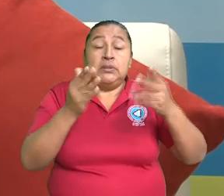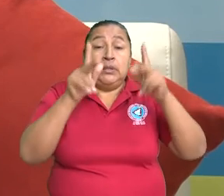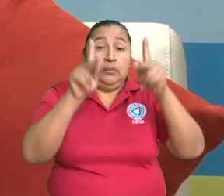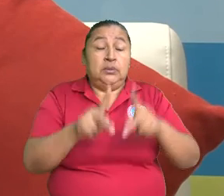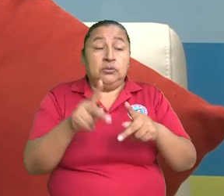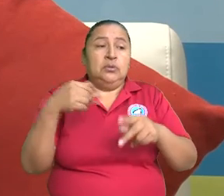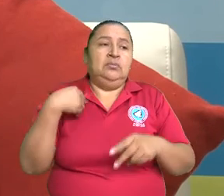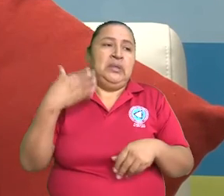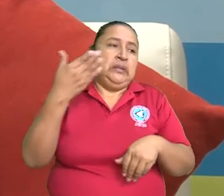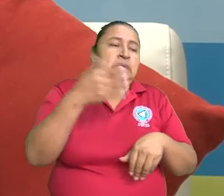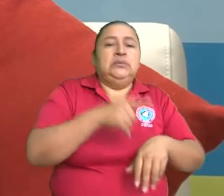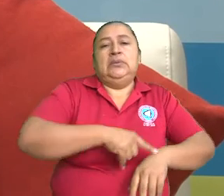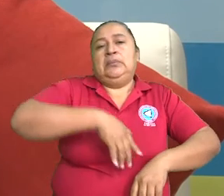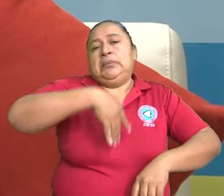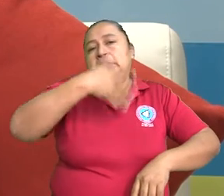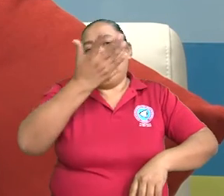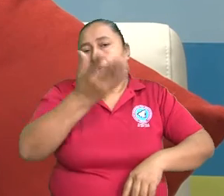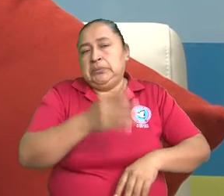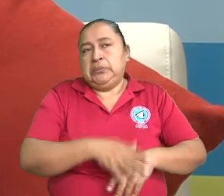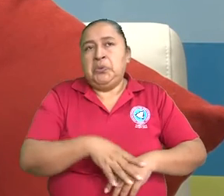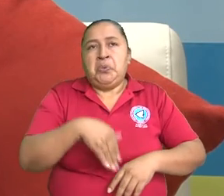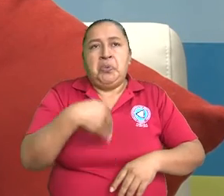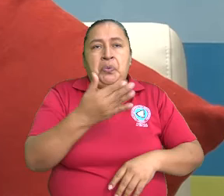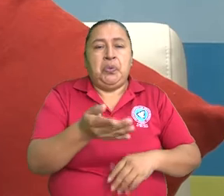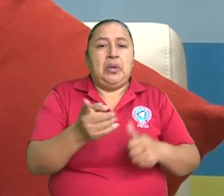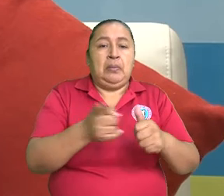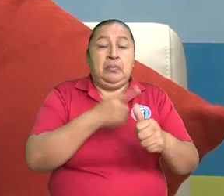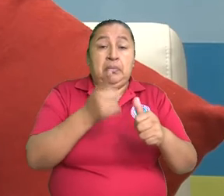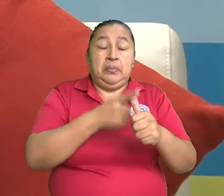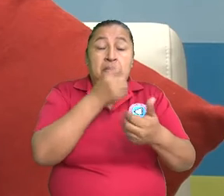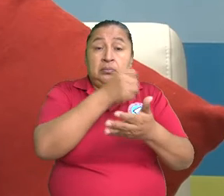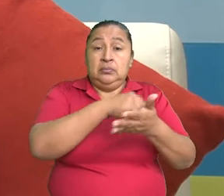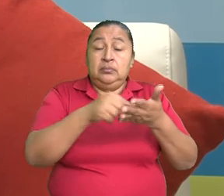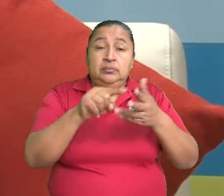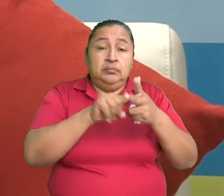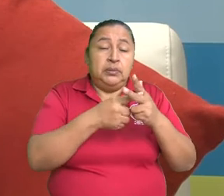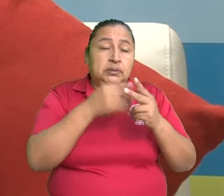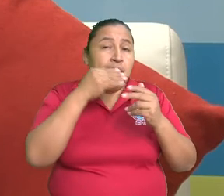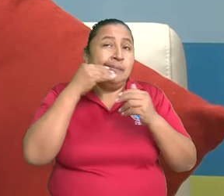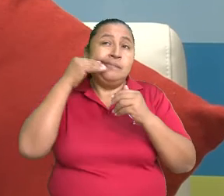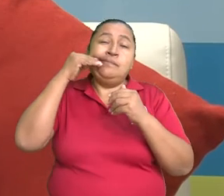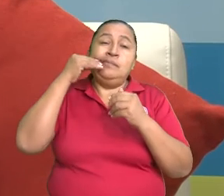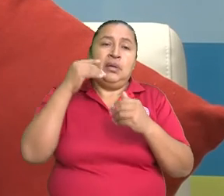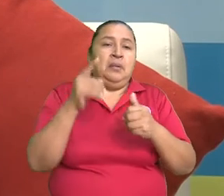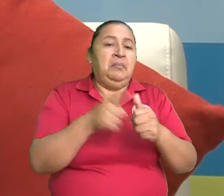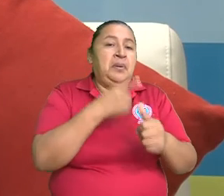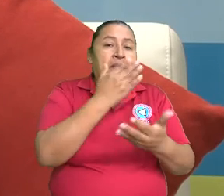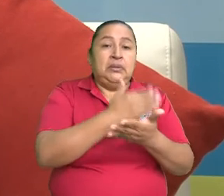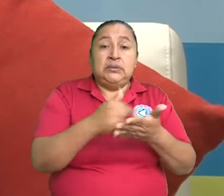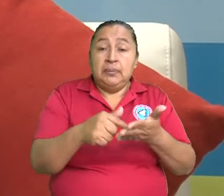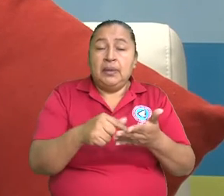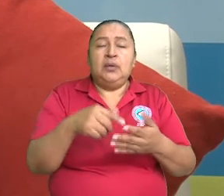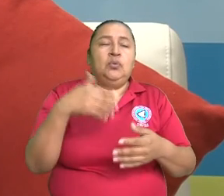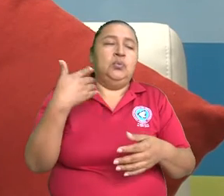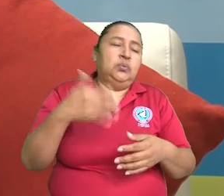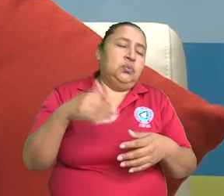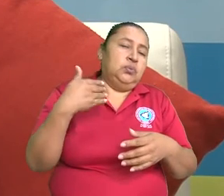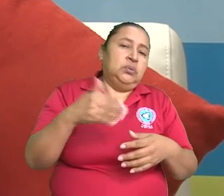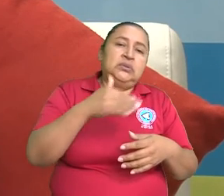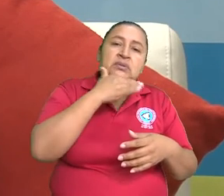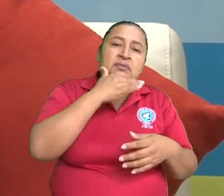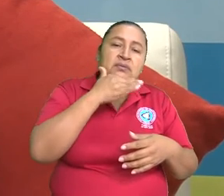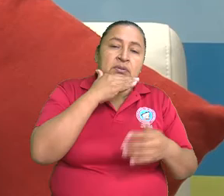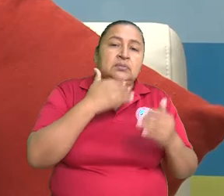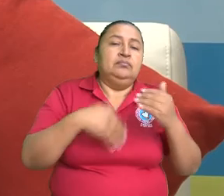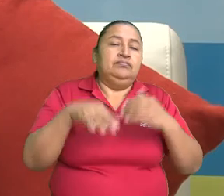tarde a la consulta. Cuando ya ha pasado, por lo menos, la primera semana de iniciar la parálisis, ya a veces es un poco más difícil